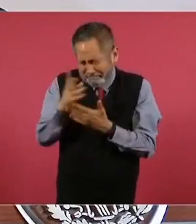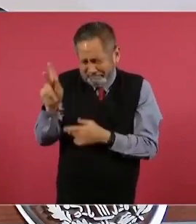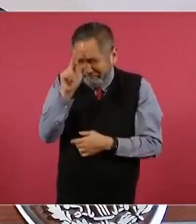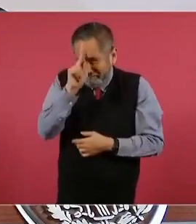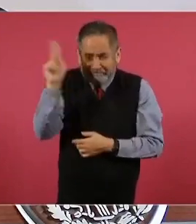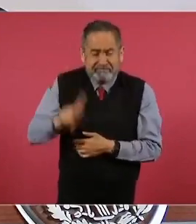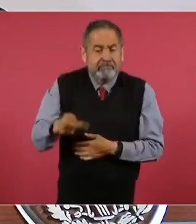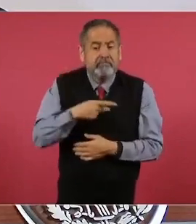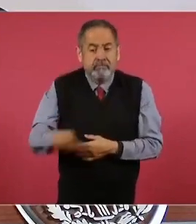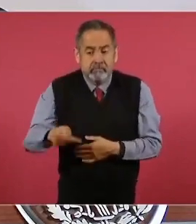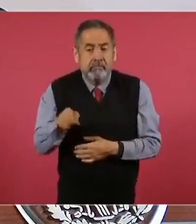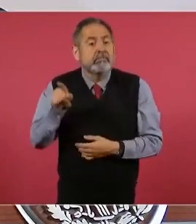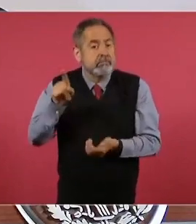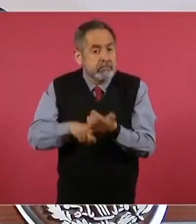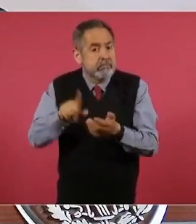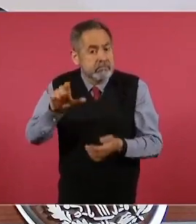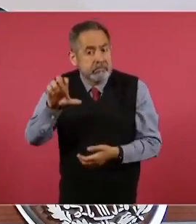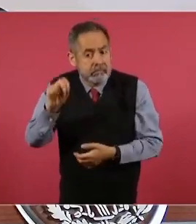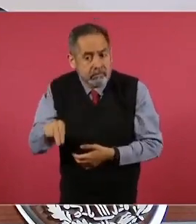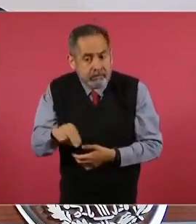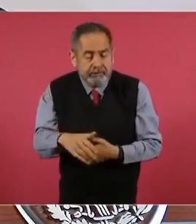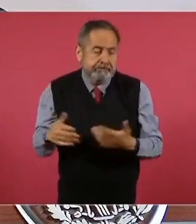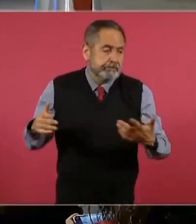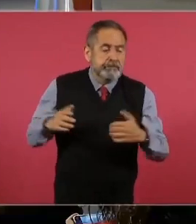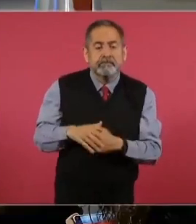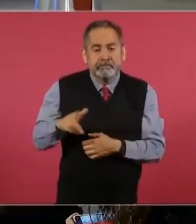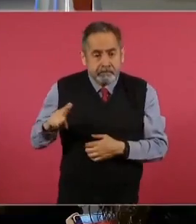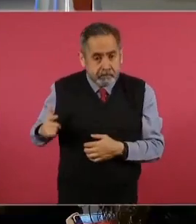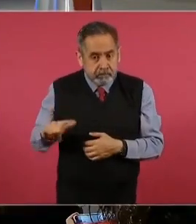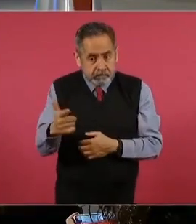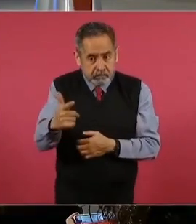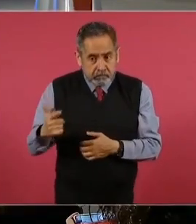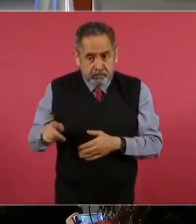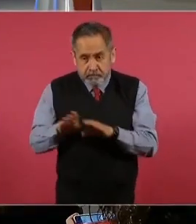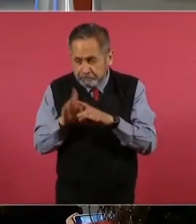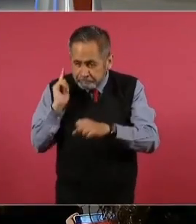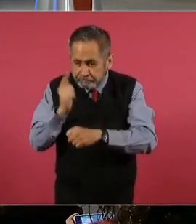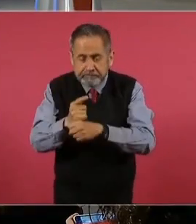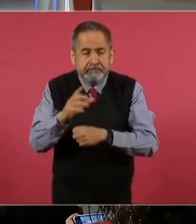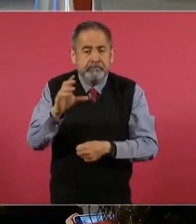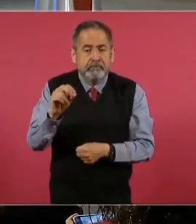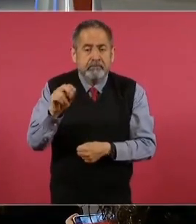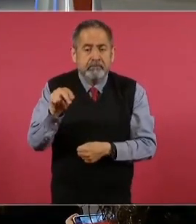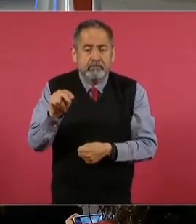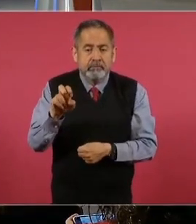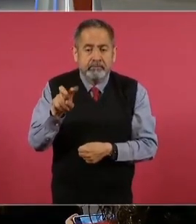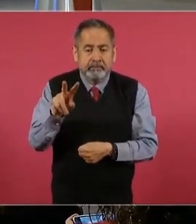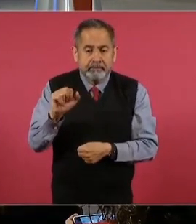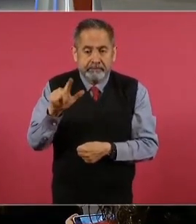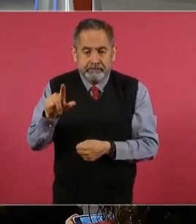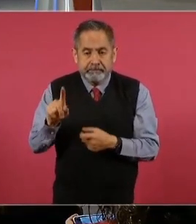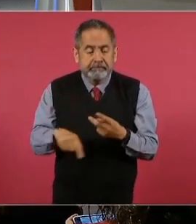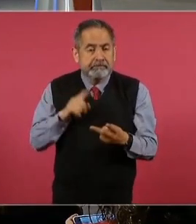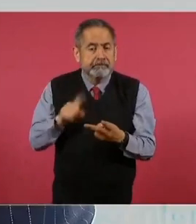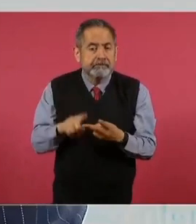En Guanajuato, según las estadísticas del Coneval y la Secretaría de Educación Pública,